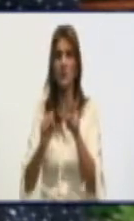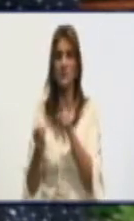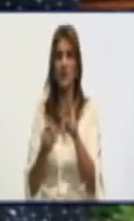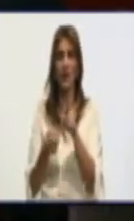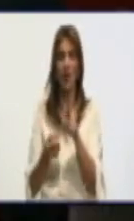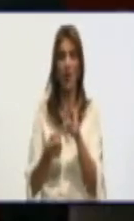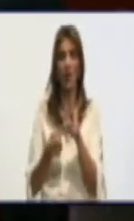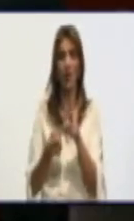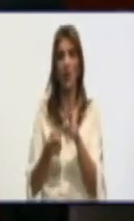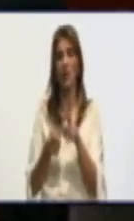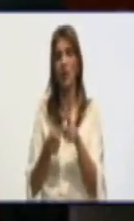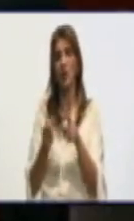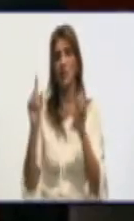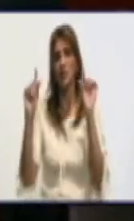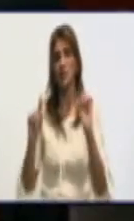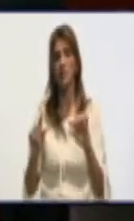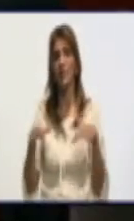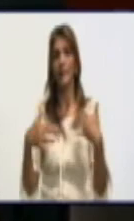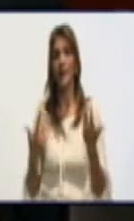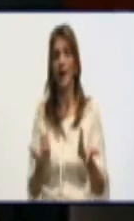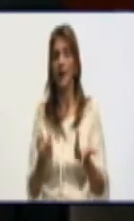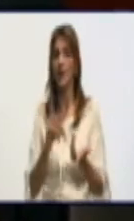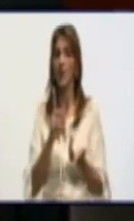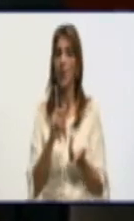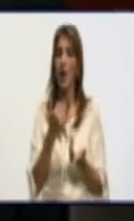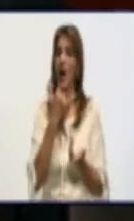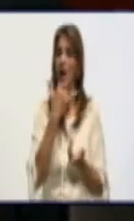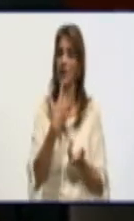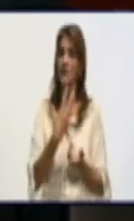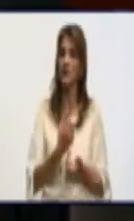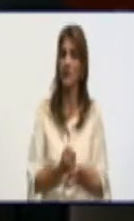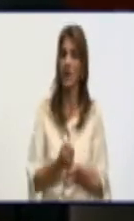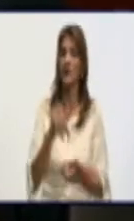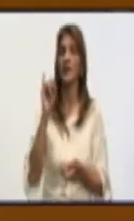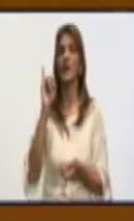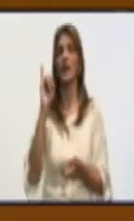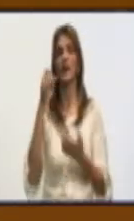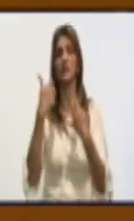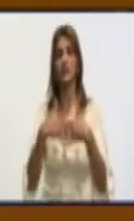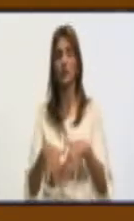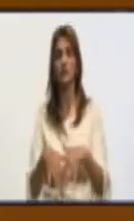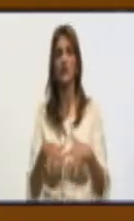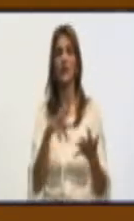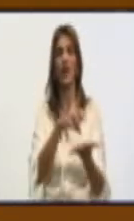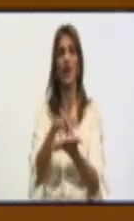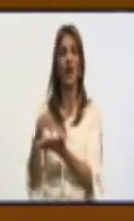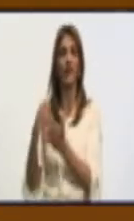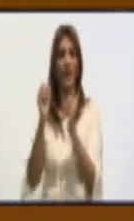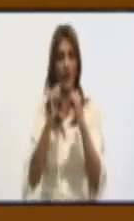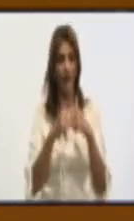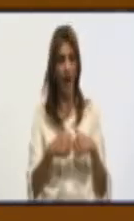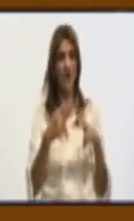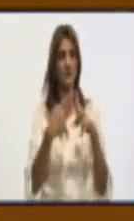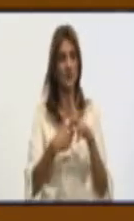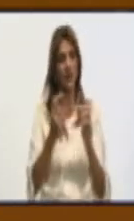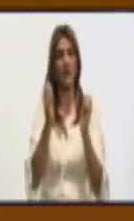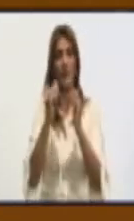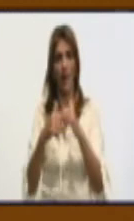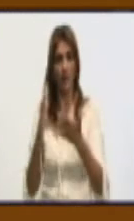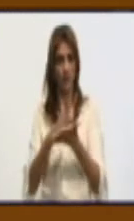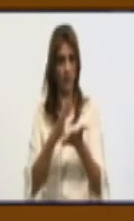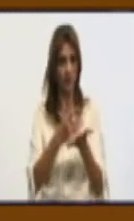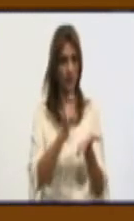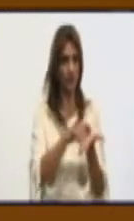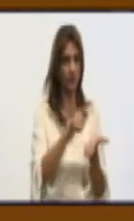evitar que haya una mayor afectación en la industria local alimentaria y en la cadena cubana del pan. Entonces, la industria local